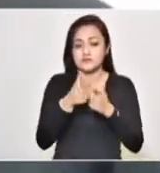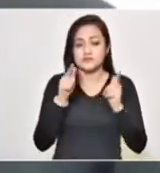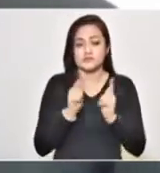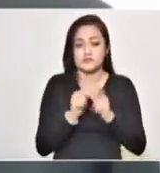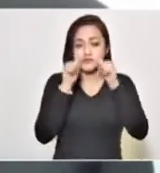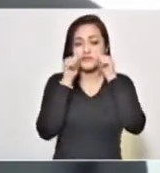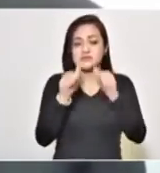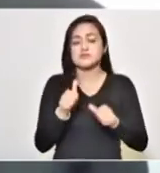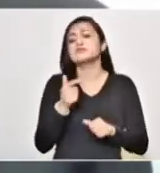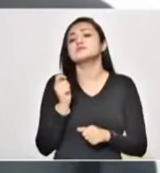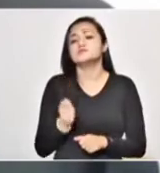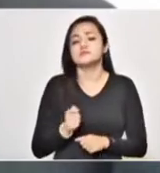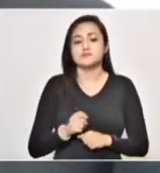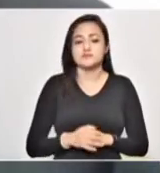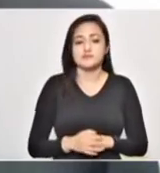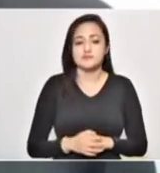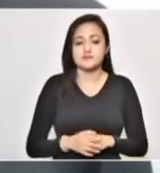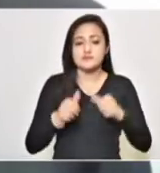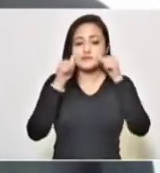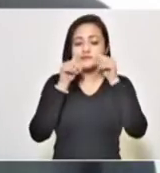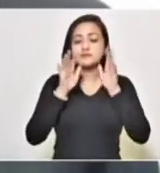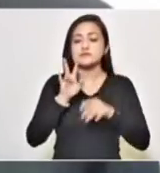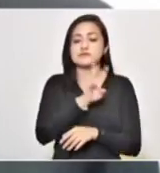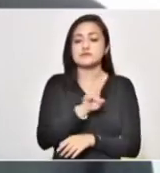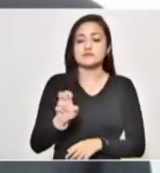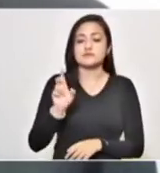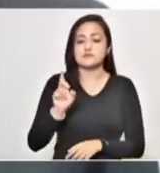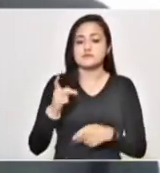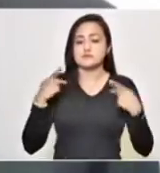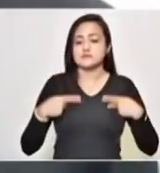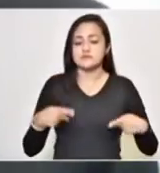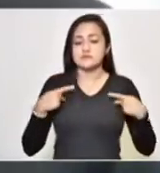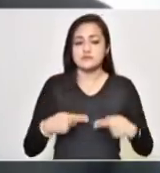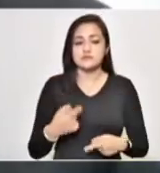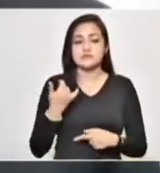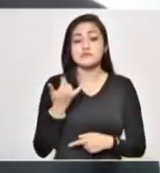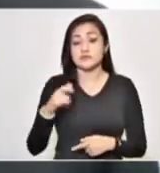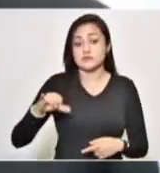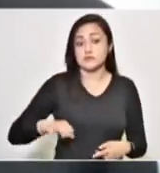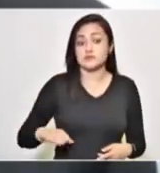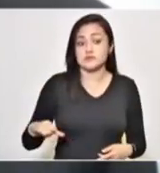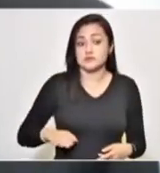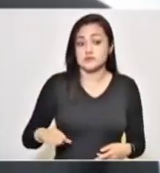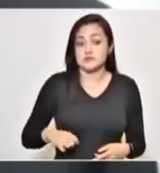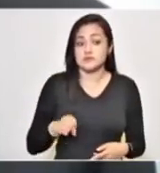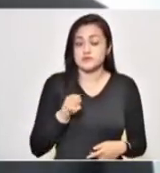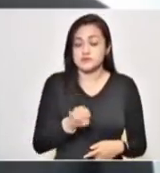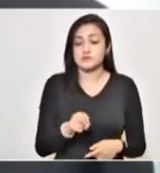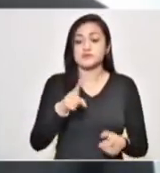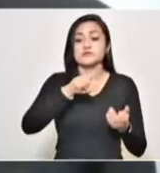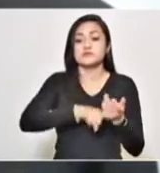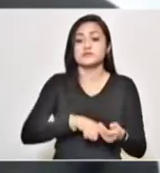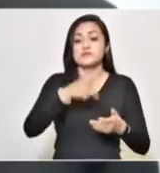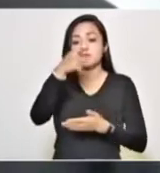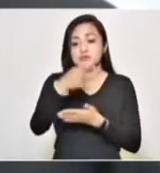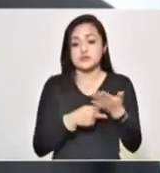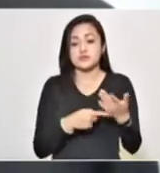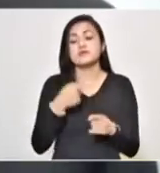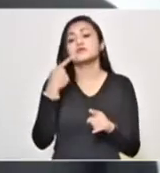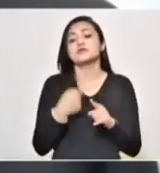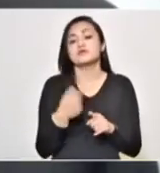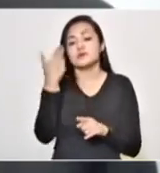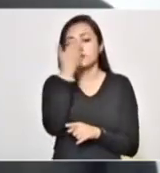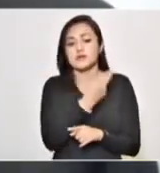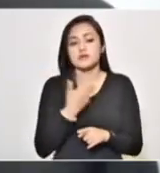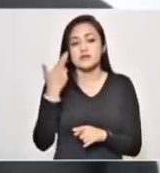es el siguiente. Se han atendido 230 personas interesadas en ingresar al programa. De la